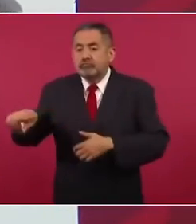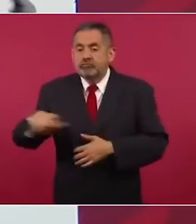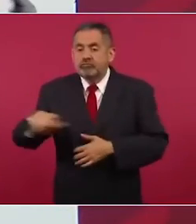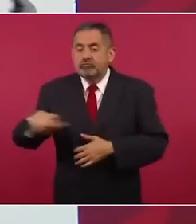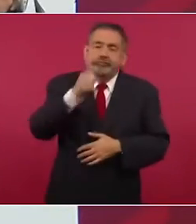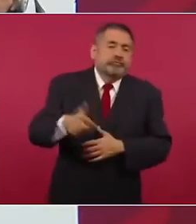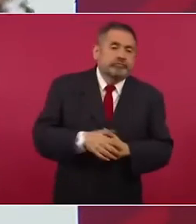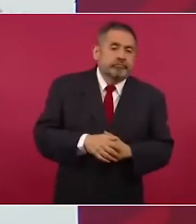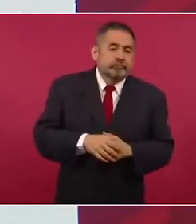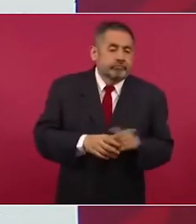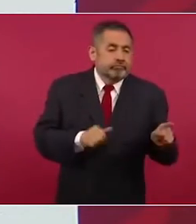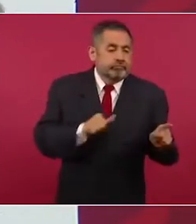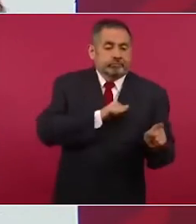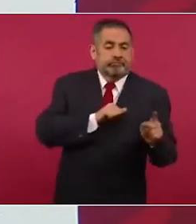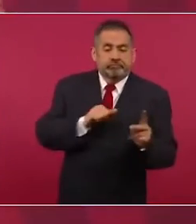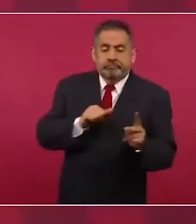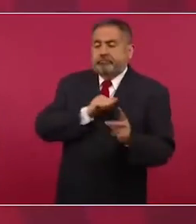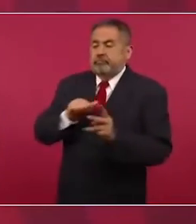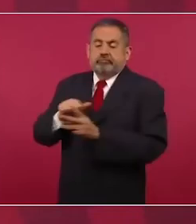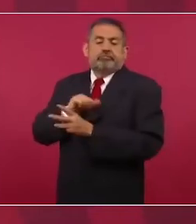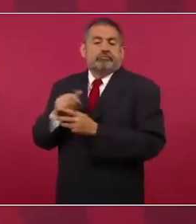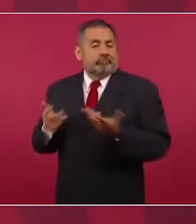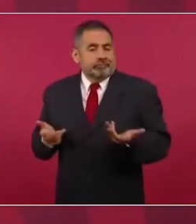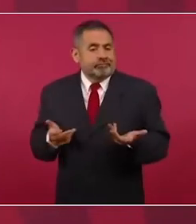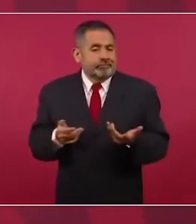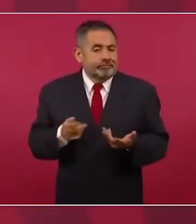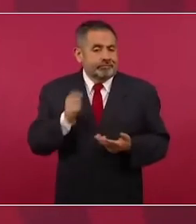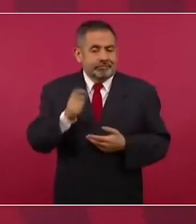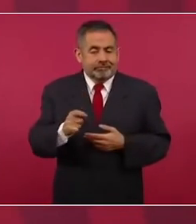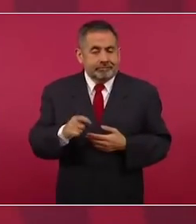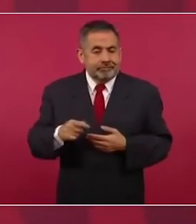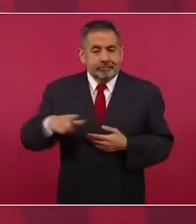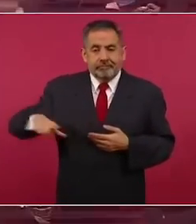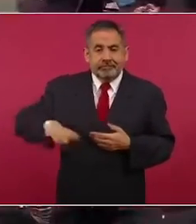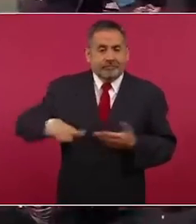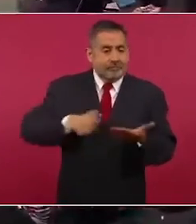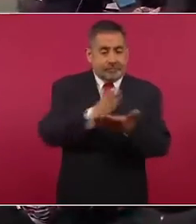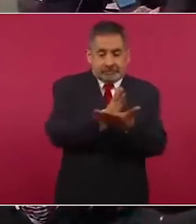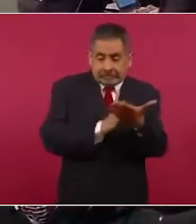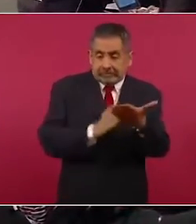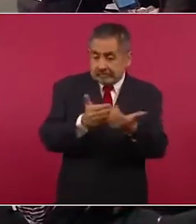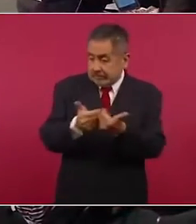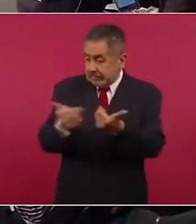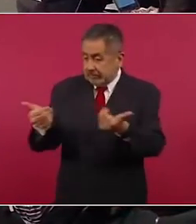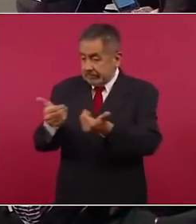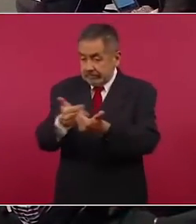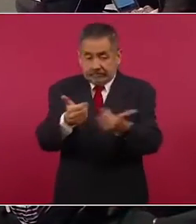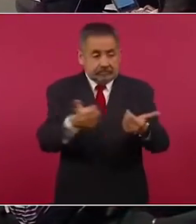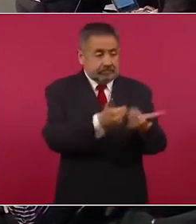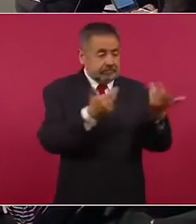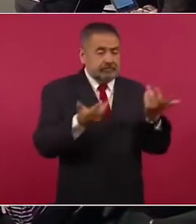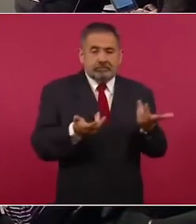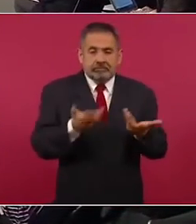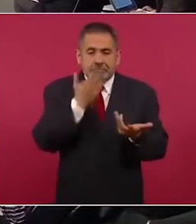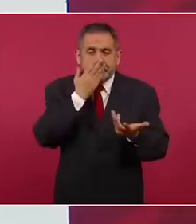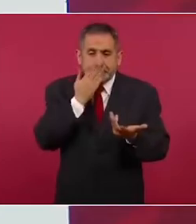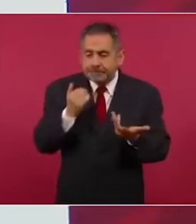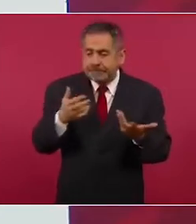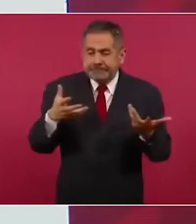el gobierno se fracciona, no hay